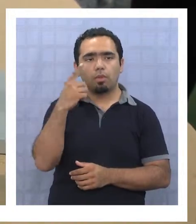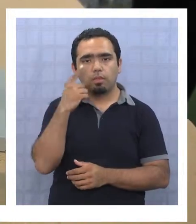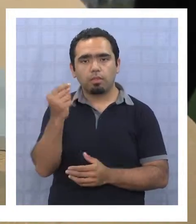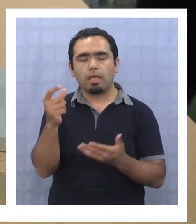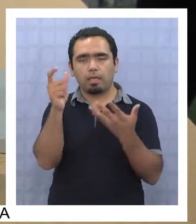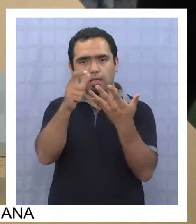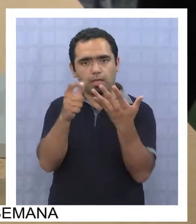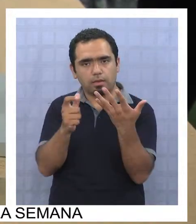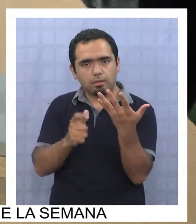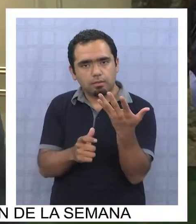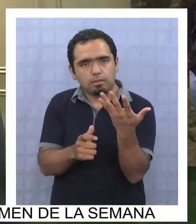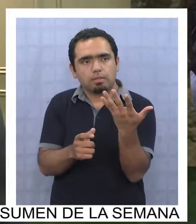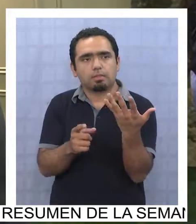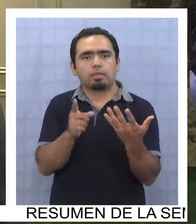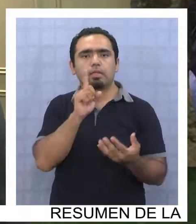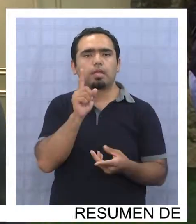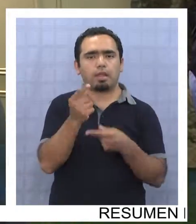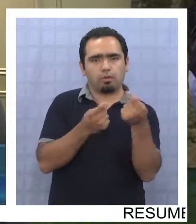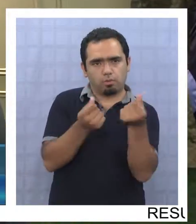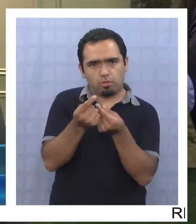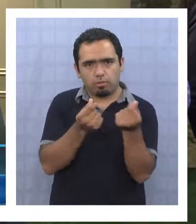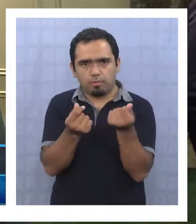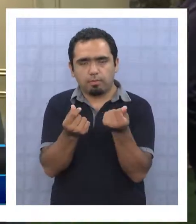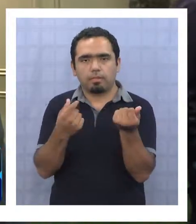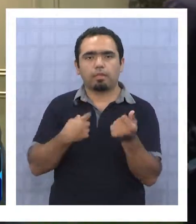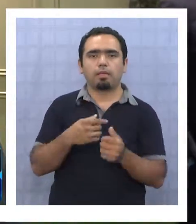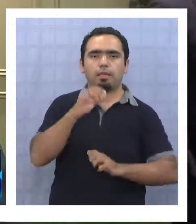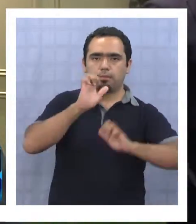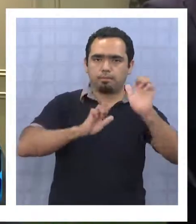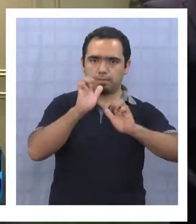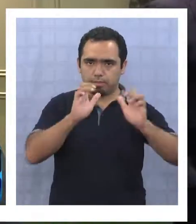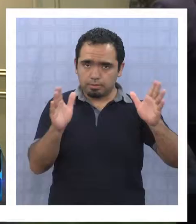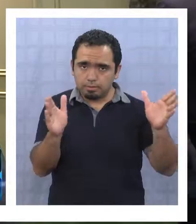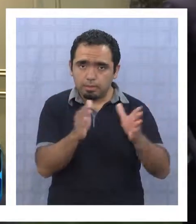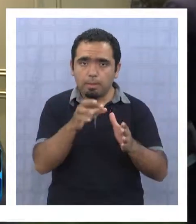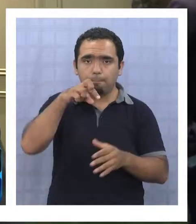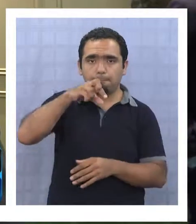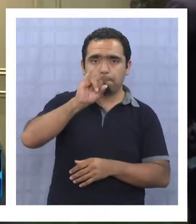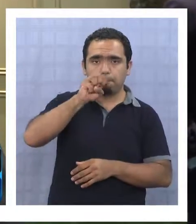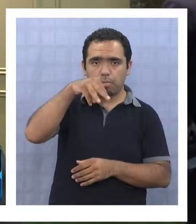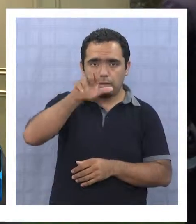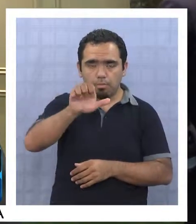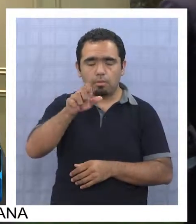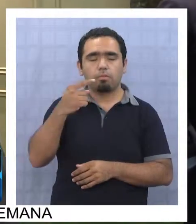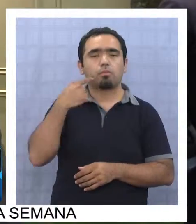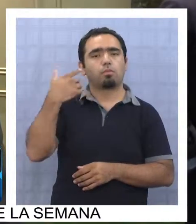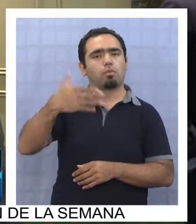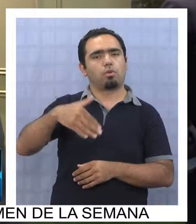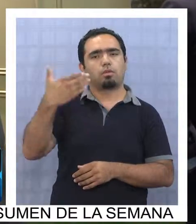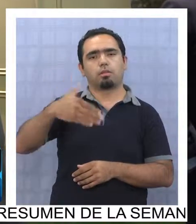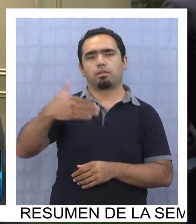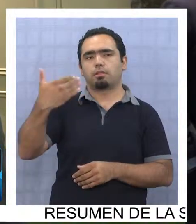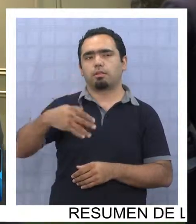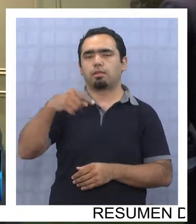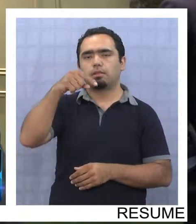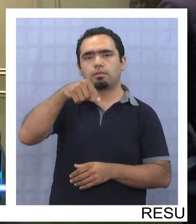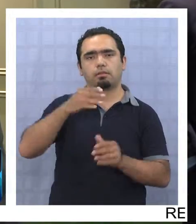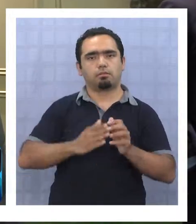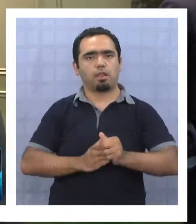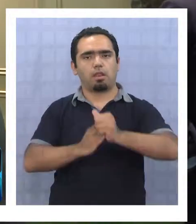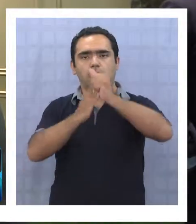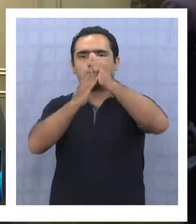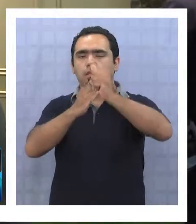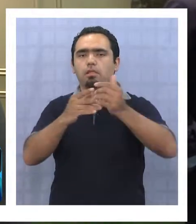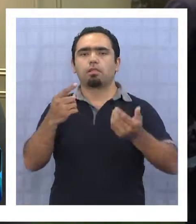dadas las características de nuestra economía, la pequeña y mediana empresa pueden llegar a ser un